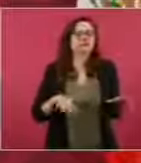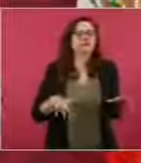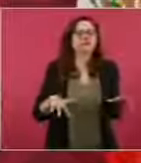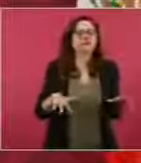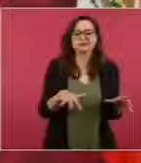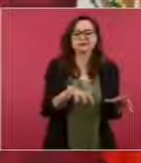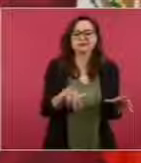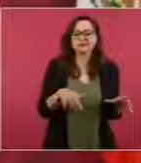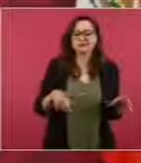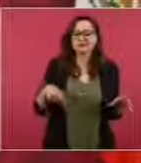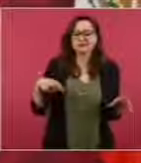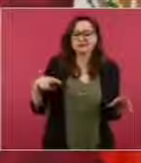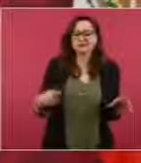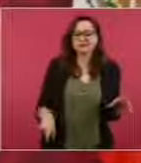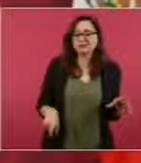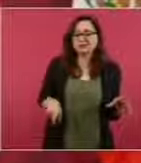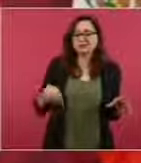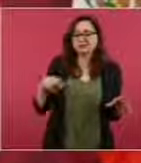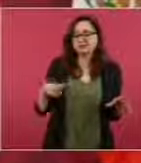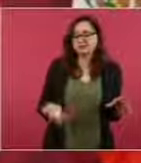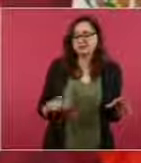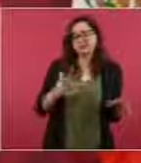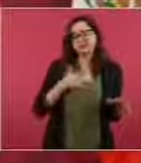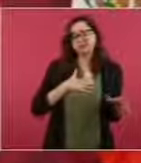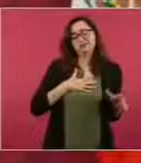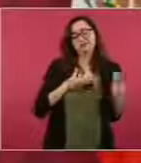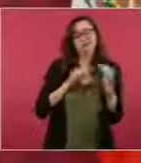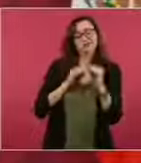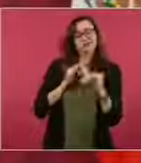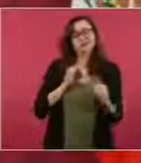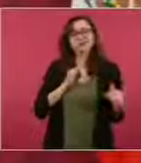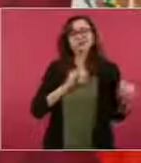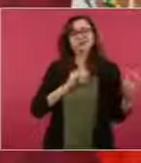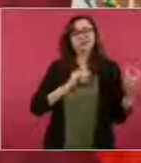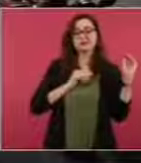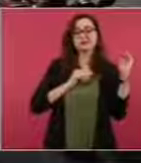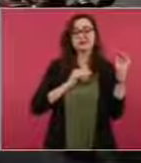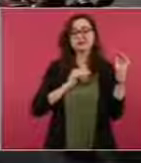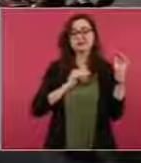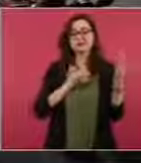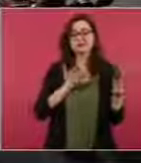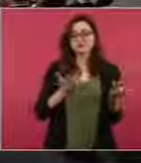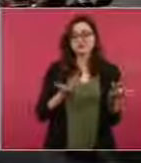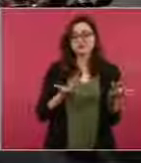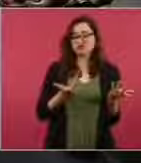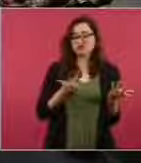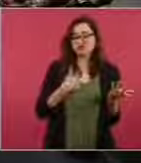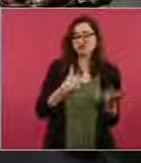soy famoso